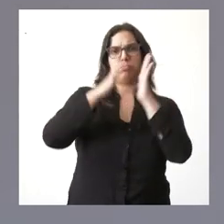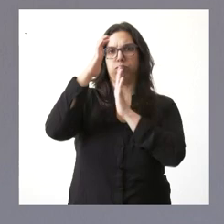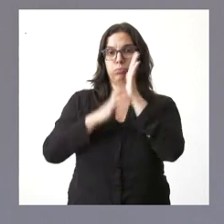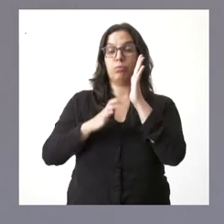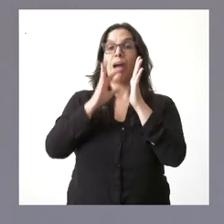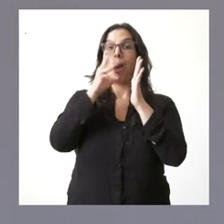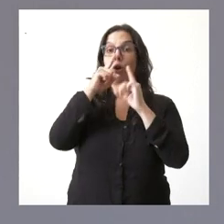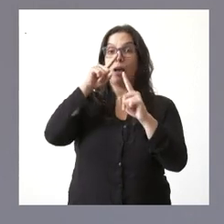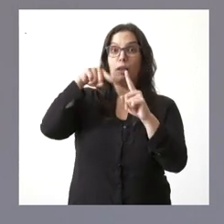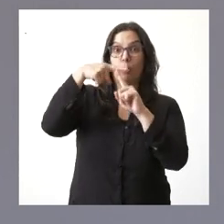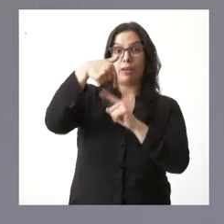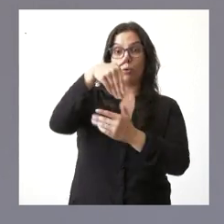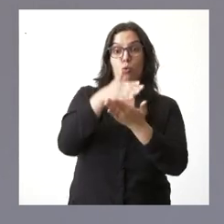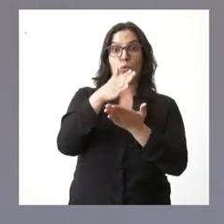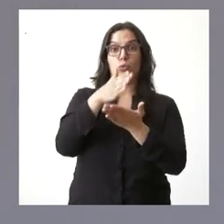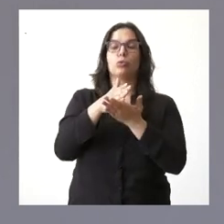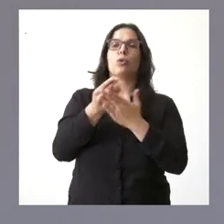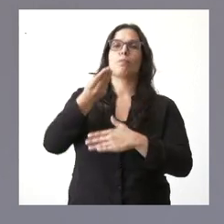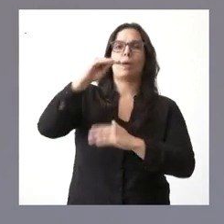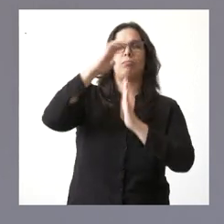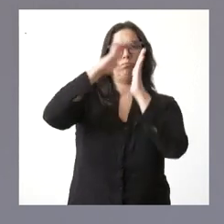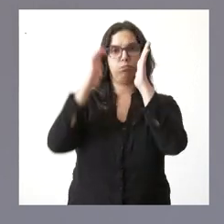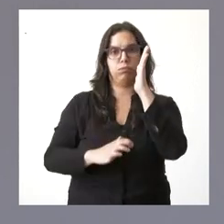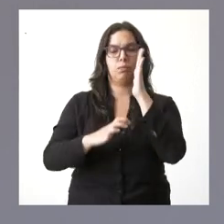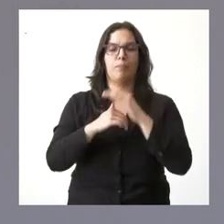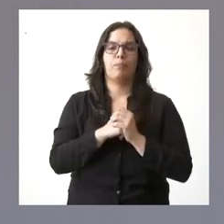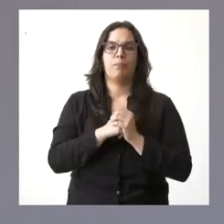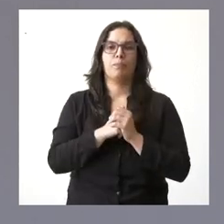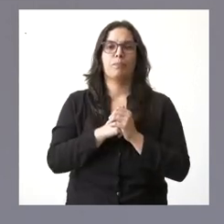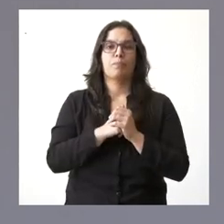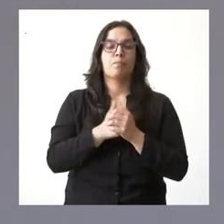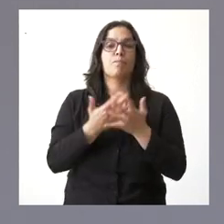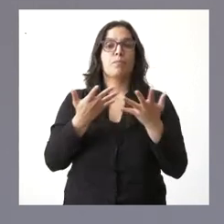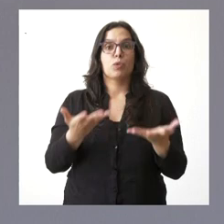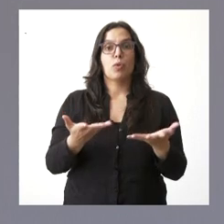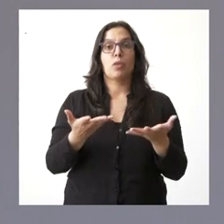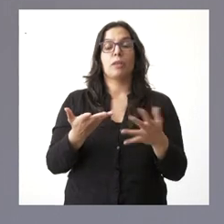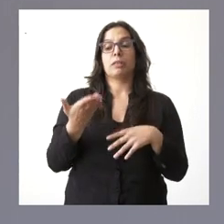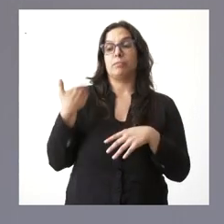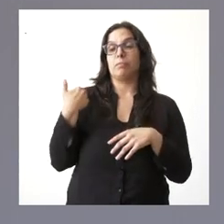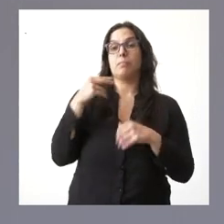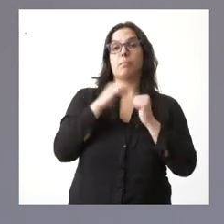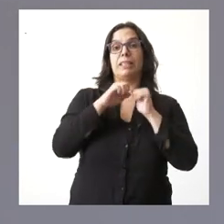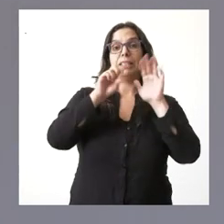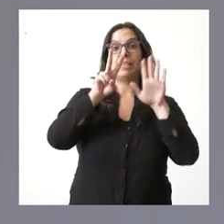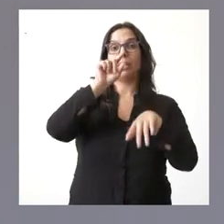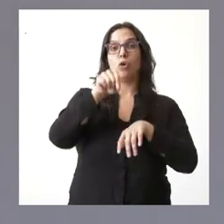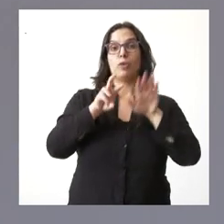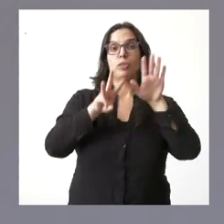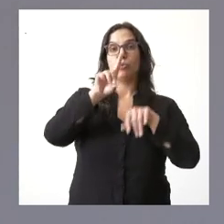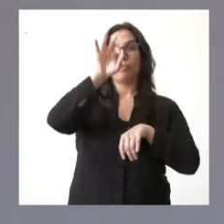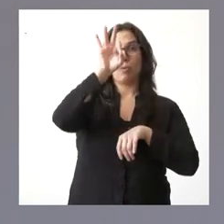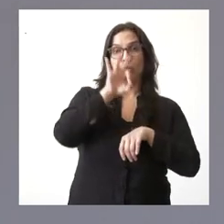anunciamos para el próximo curso, para el curso 22-23. De tal forma que al 27,81%